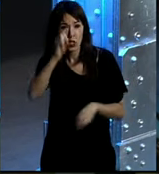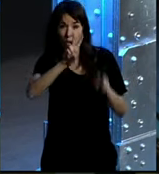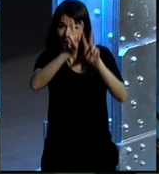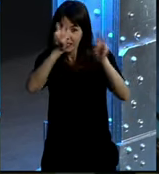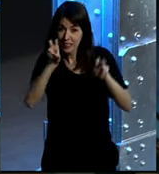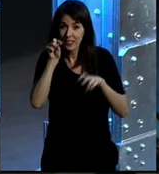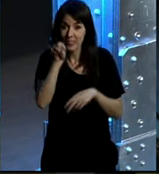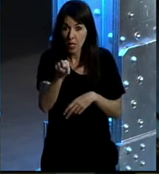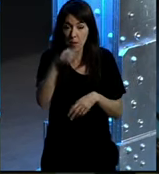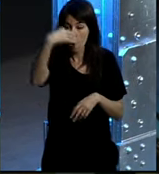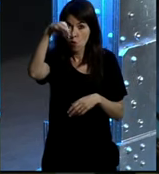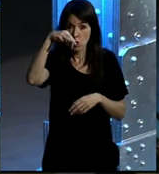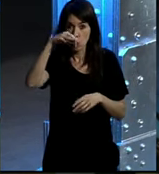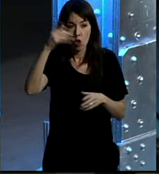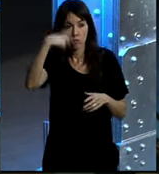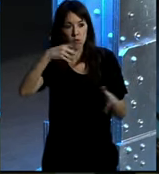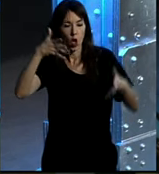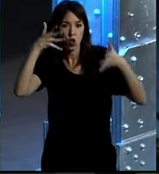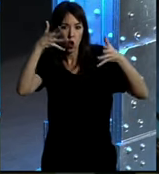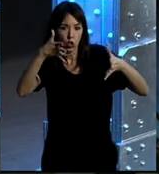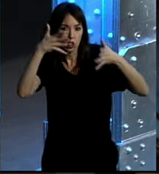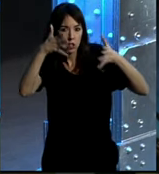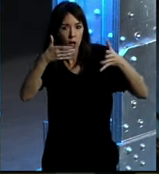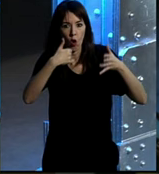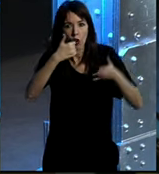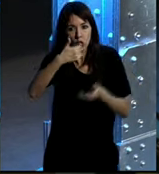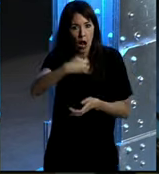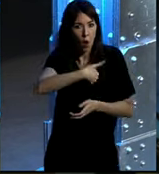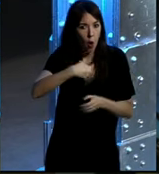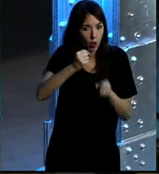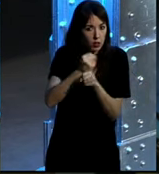un determinado tema, damos consejos sobre una determinada faceta,